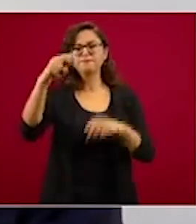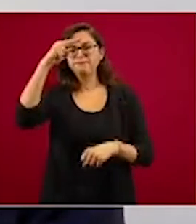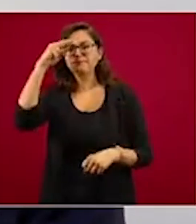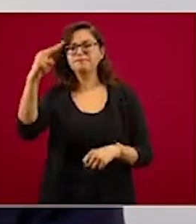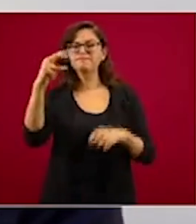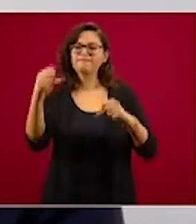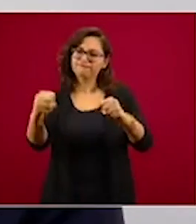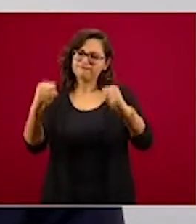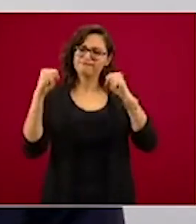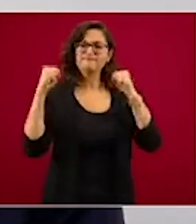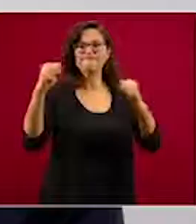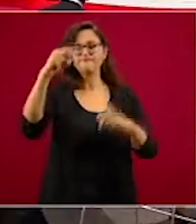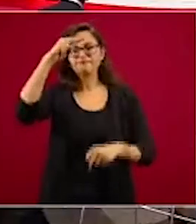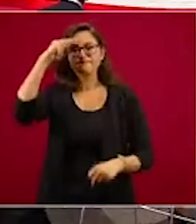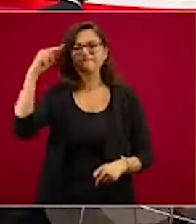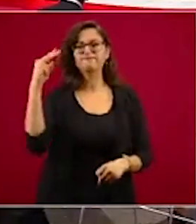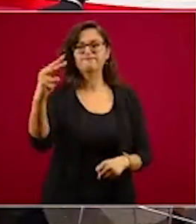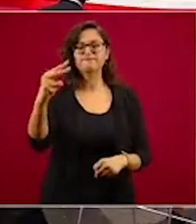viva México!